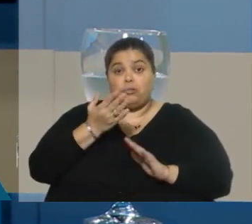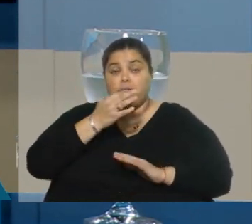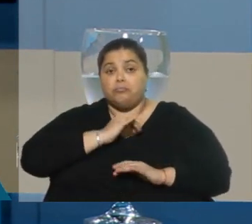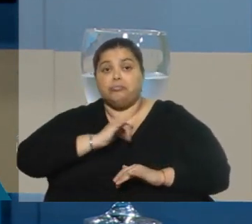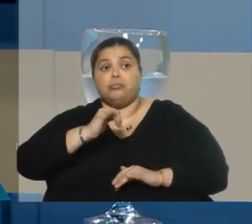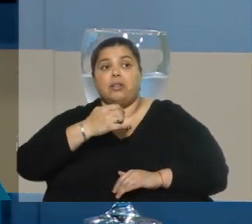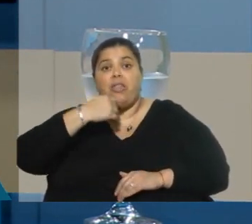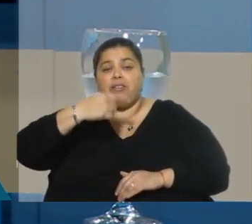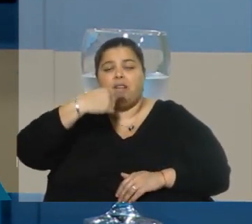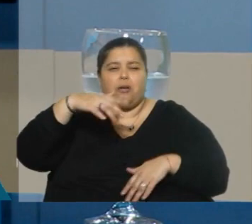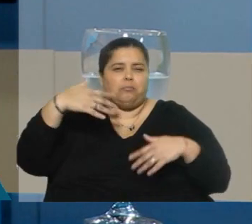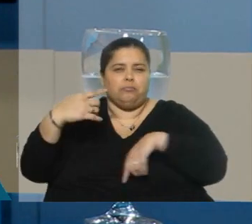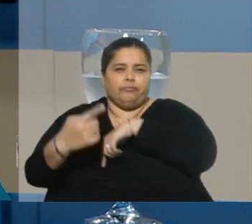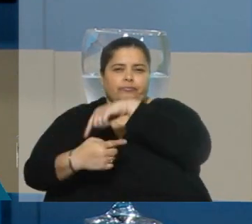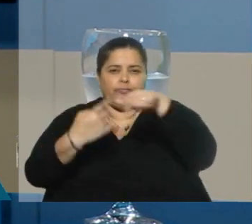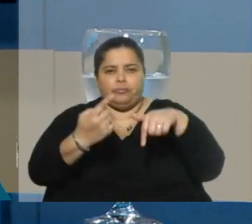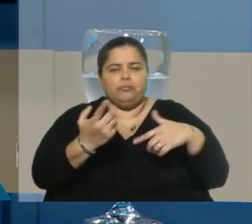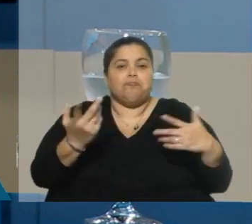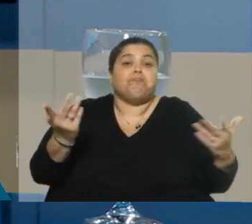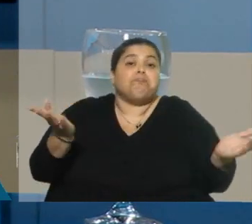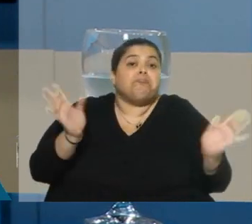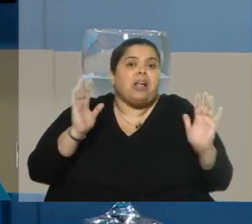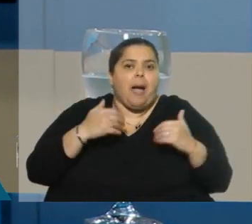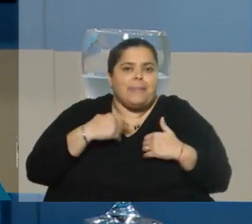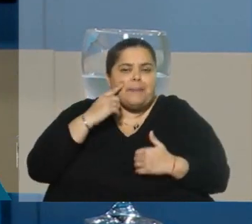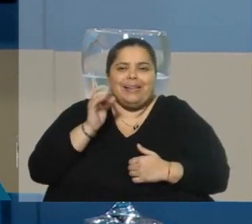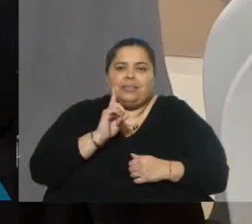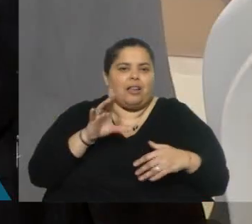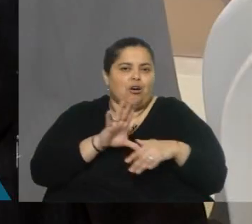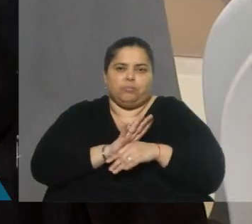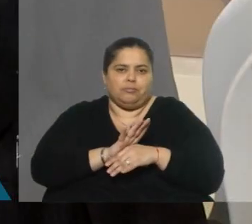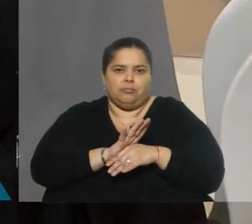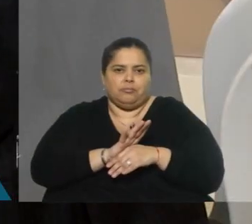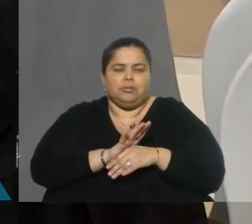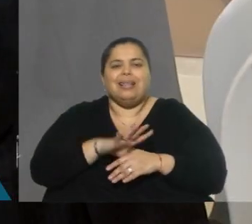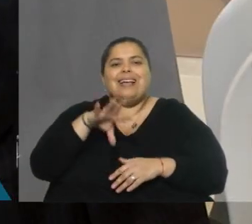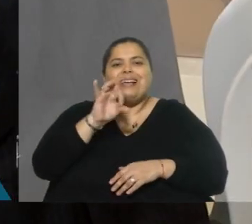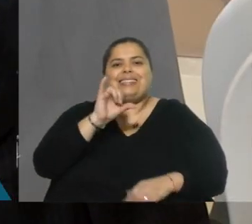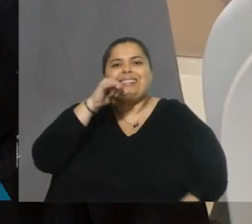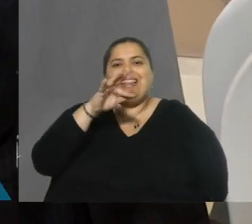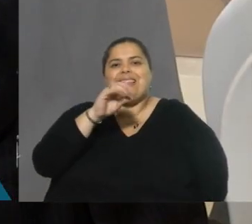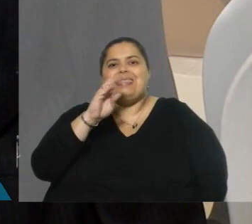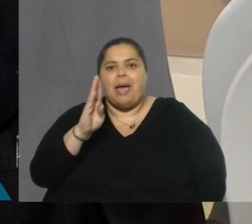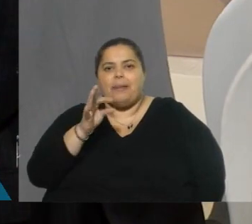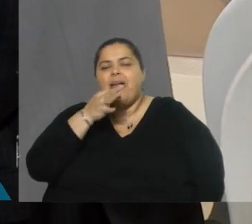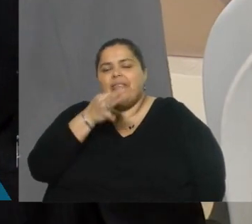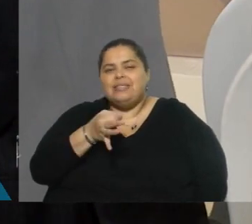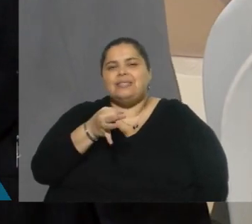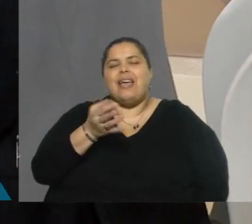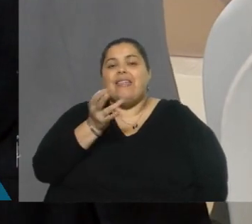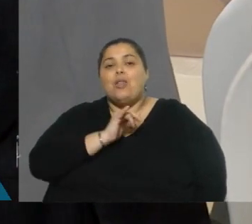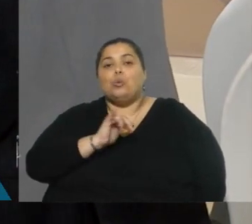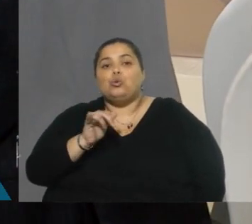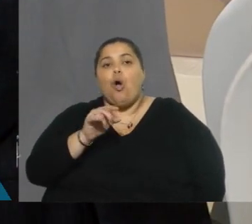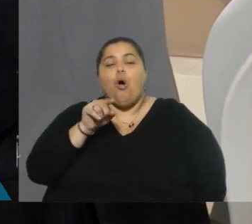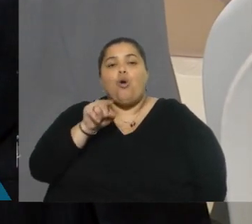públicas que, bueno, que creo que no se condicen con la realidad. Sintep denunció intransigencia, ese es el término que utilizaron de